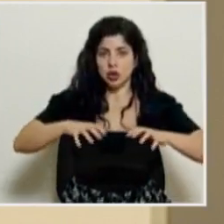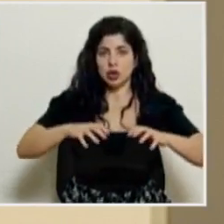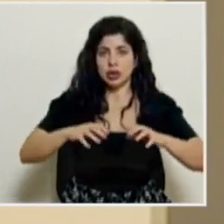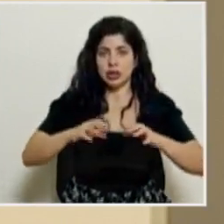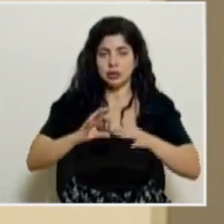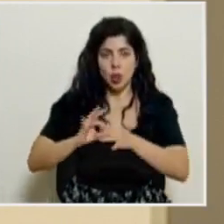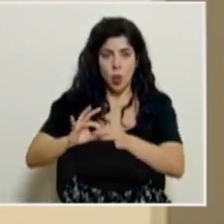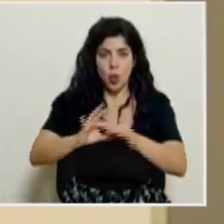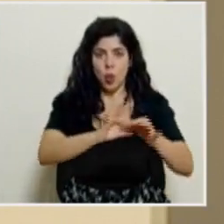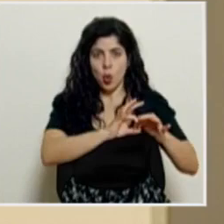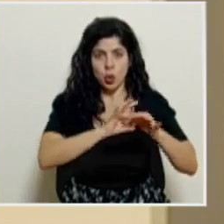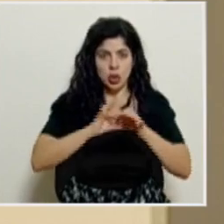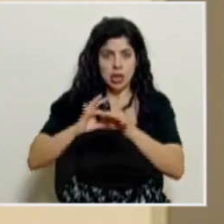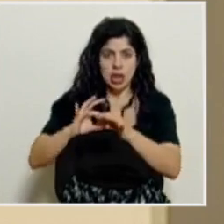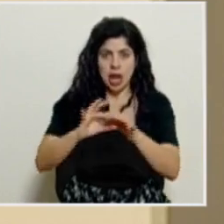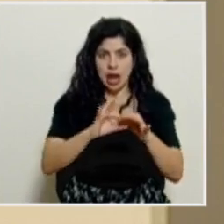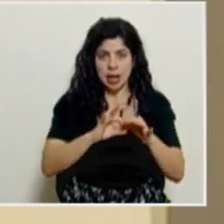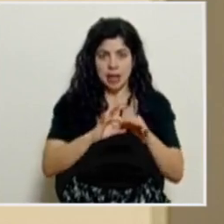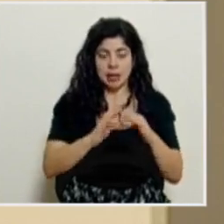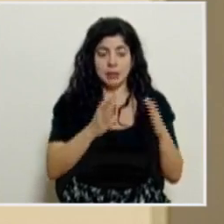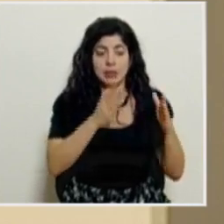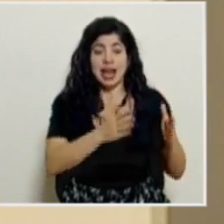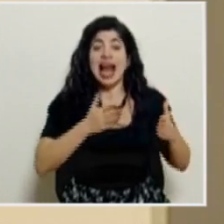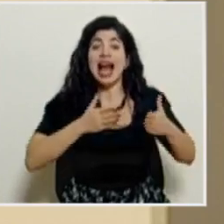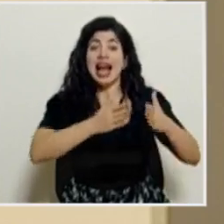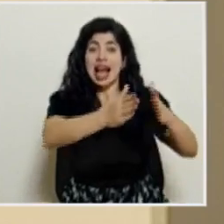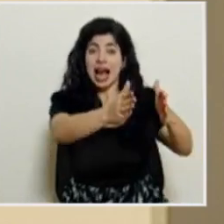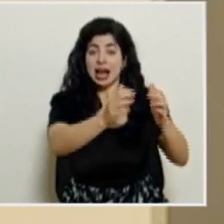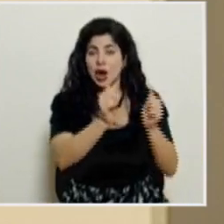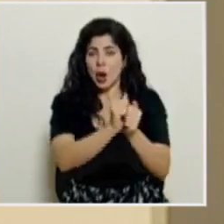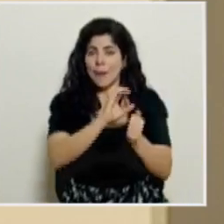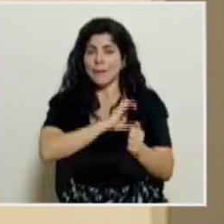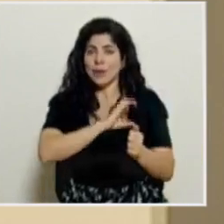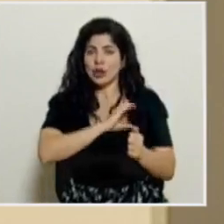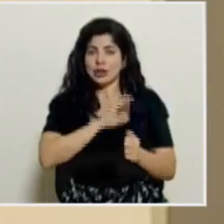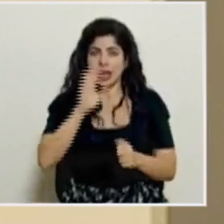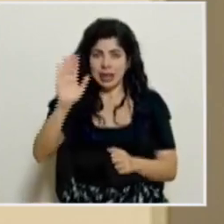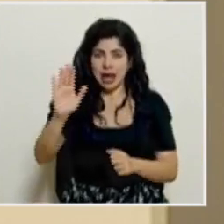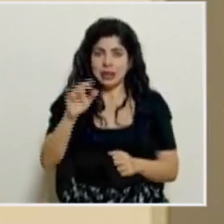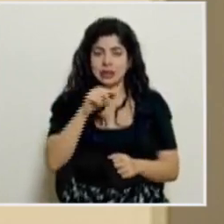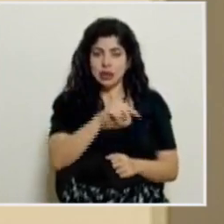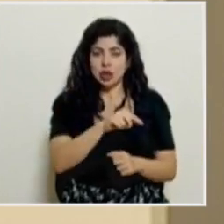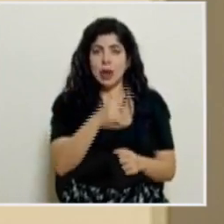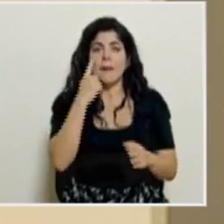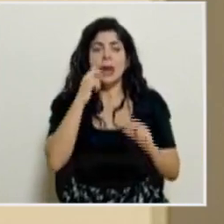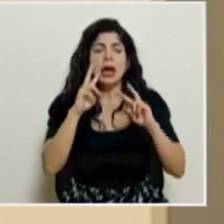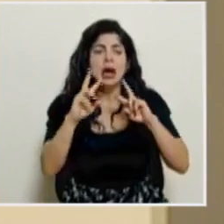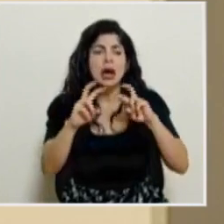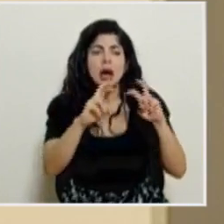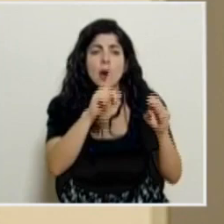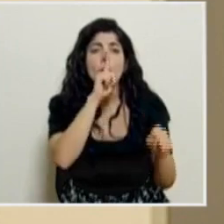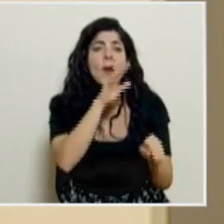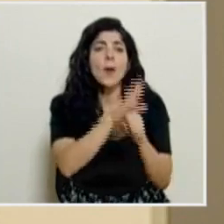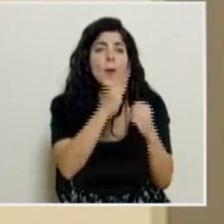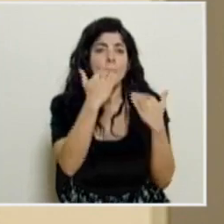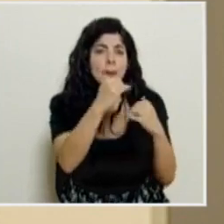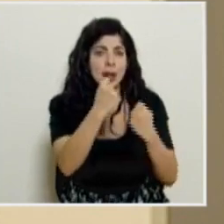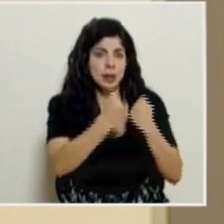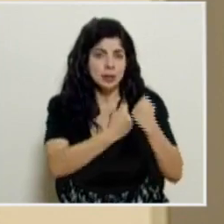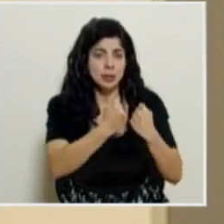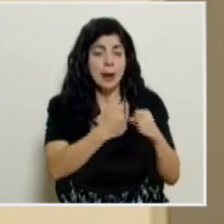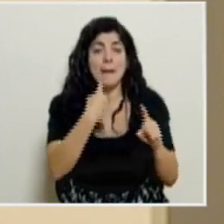coordinación por un lado en carretera junto con la policía de tránsito para verificar el cumplimiento de la restricción vehicular